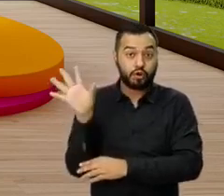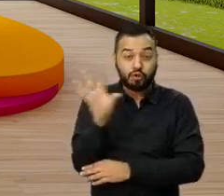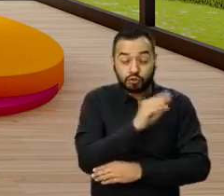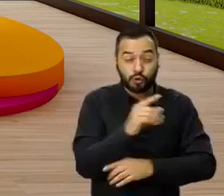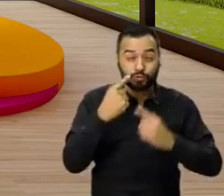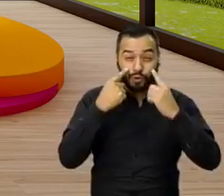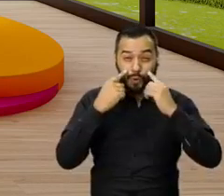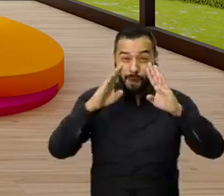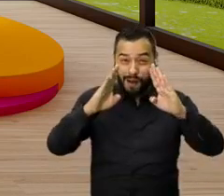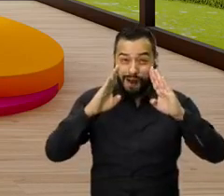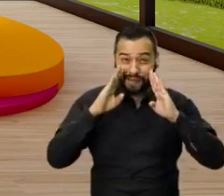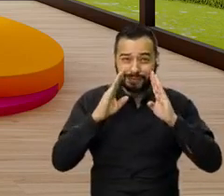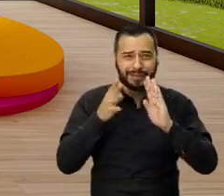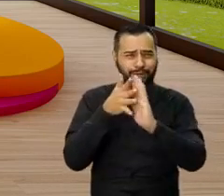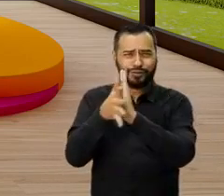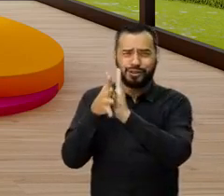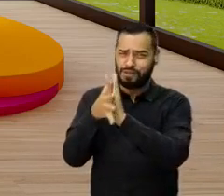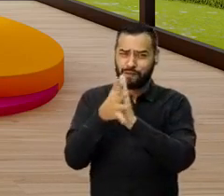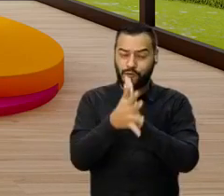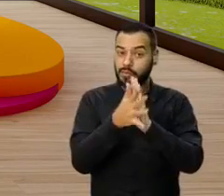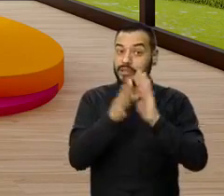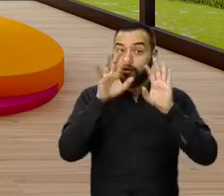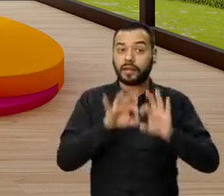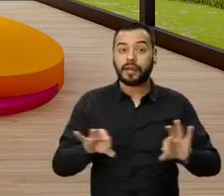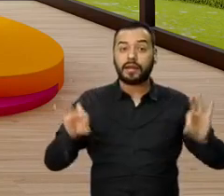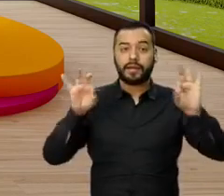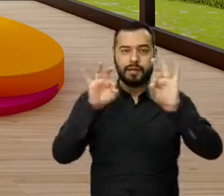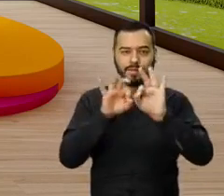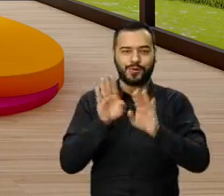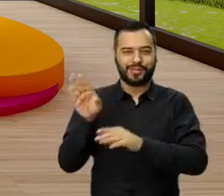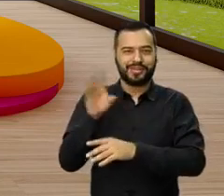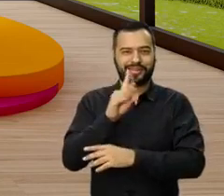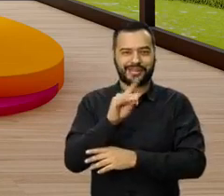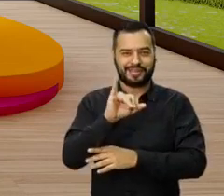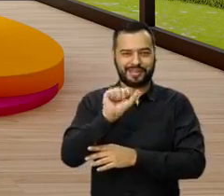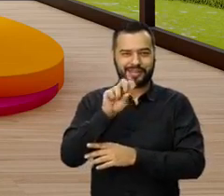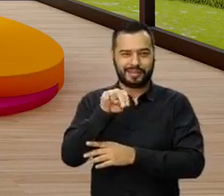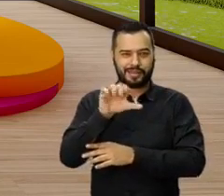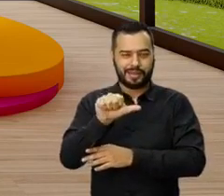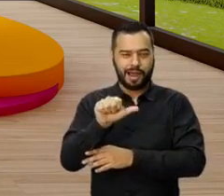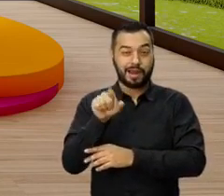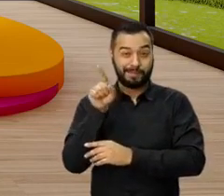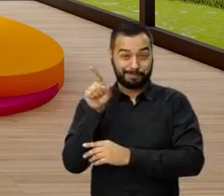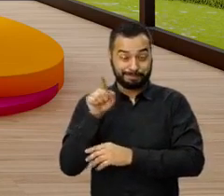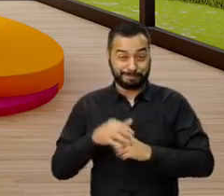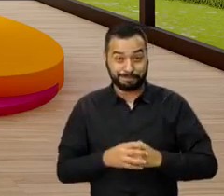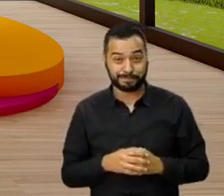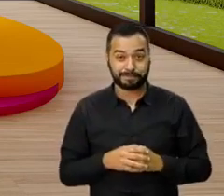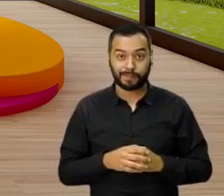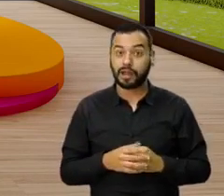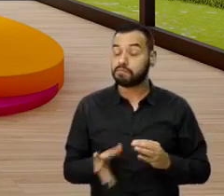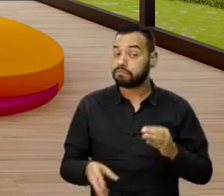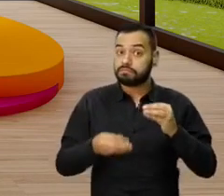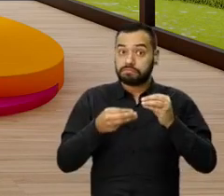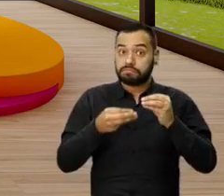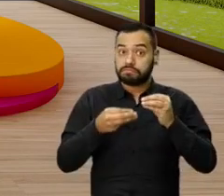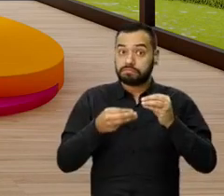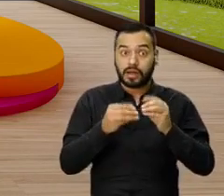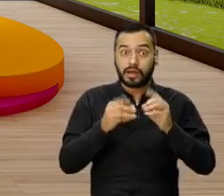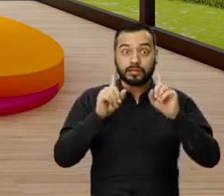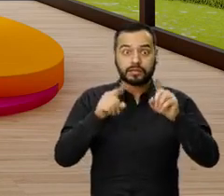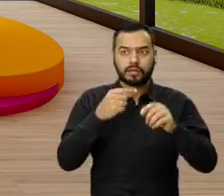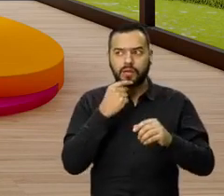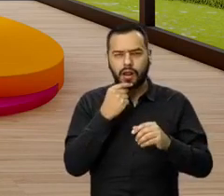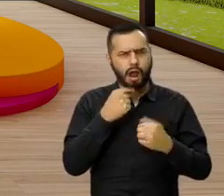atentos a la información importante que nos va a dar Diana Andrea en esta tarde. Además, si ustedes se animan también a